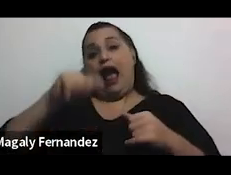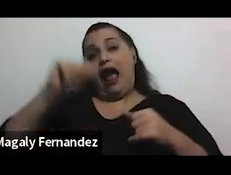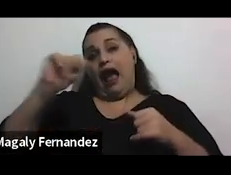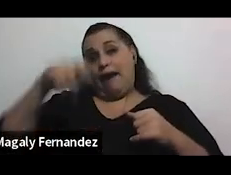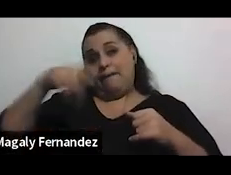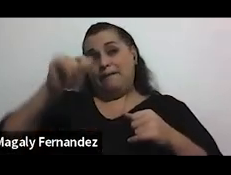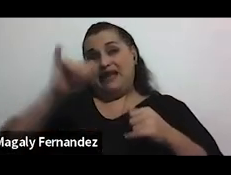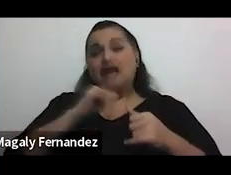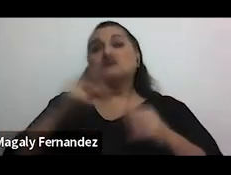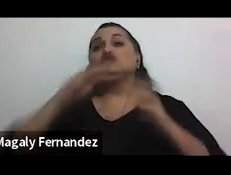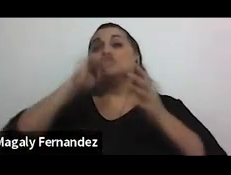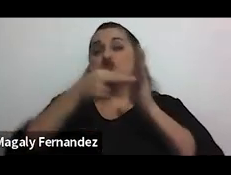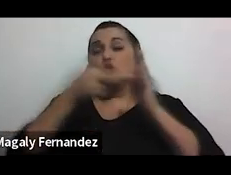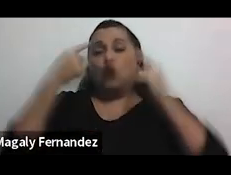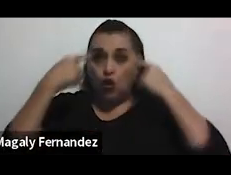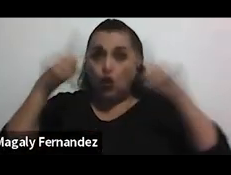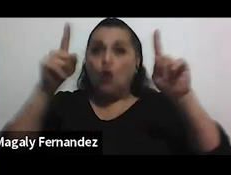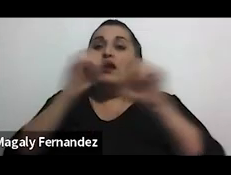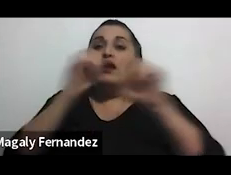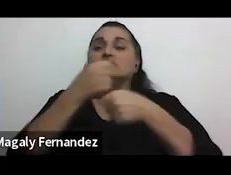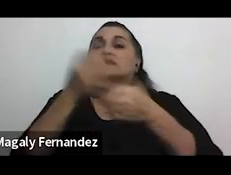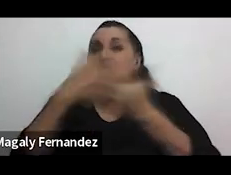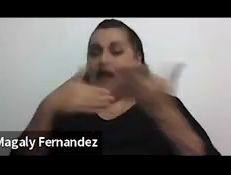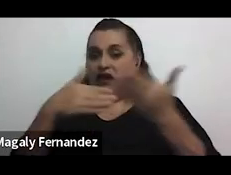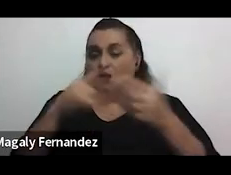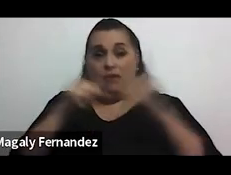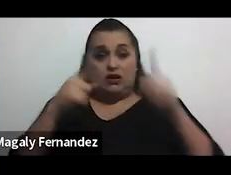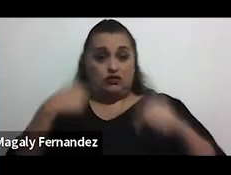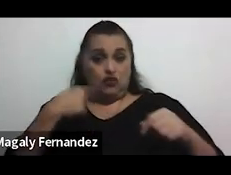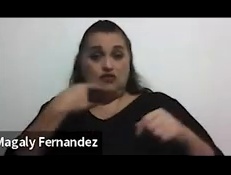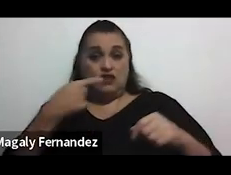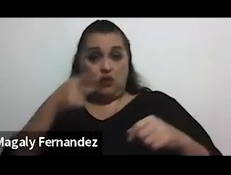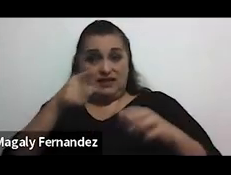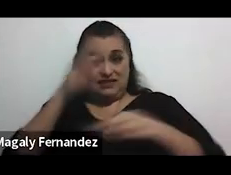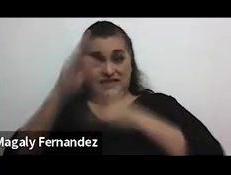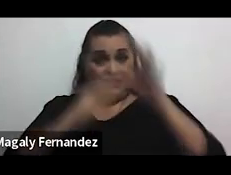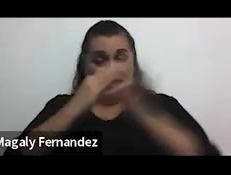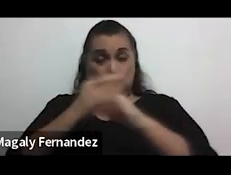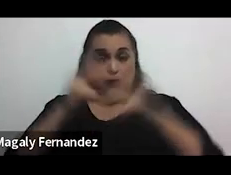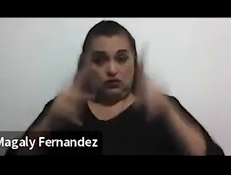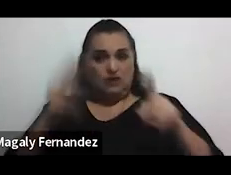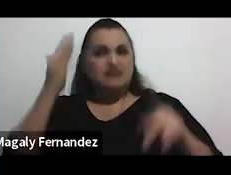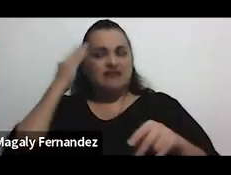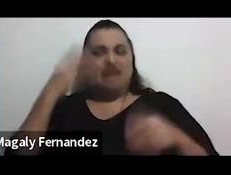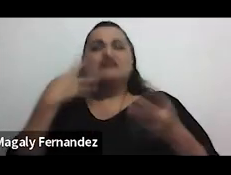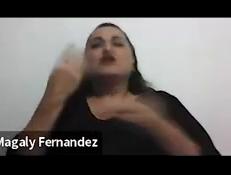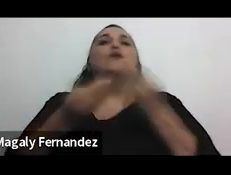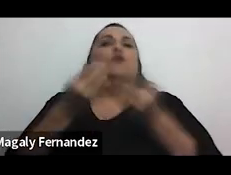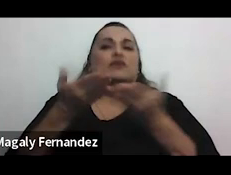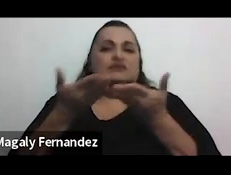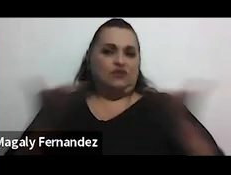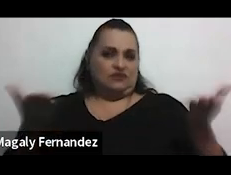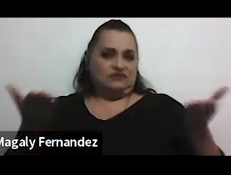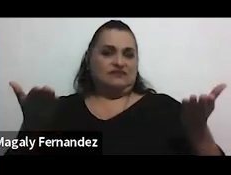para ver si se logra llegar a algo pero a lo que digo es este tipo de personas saben cómo hacer las cosas entonces